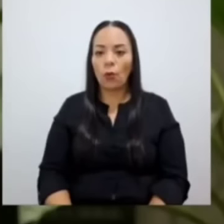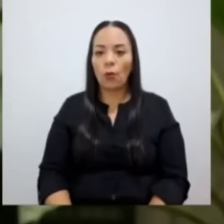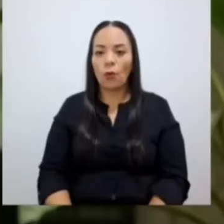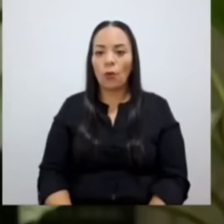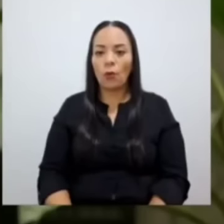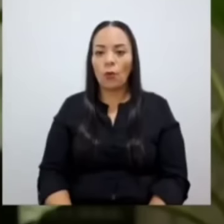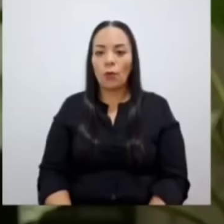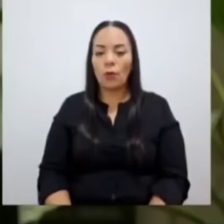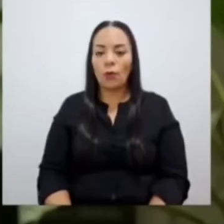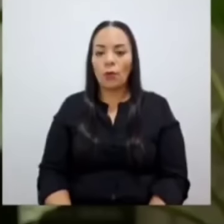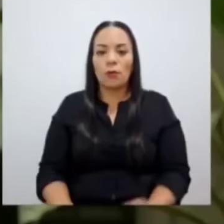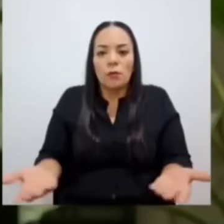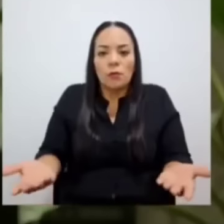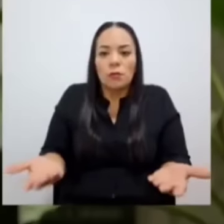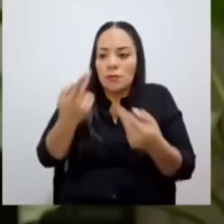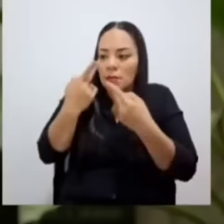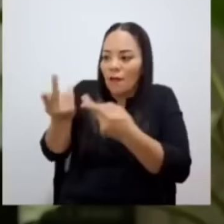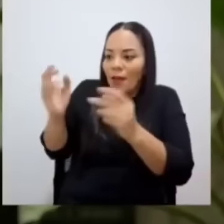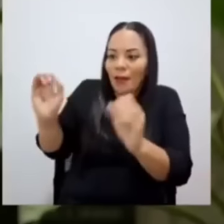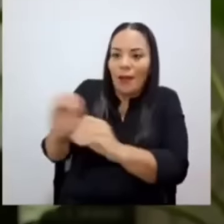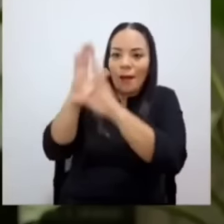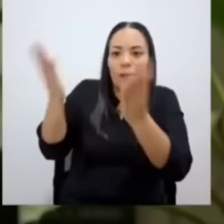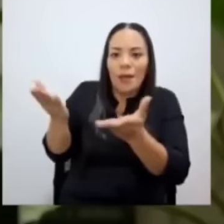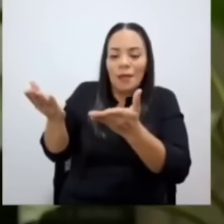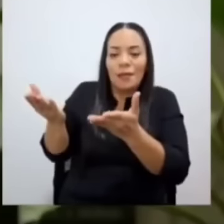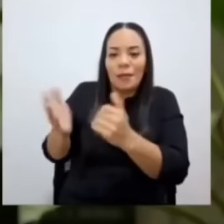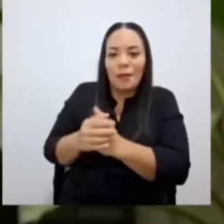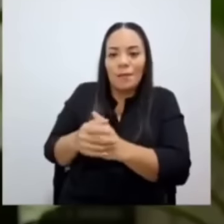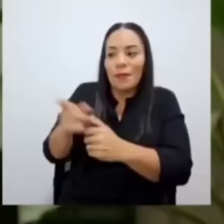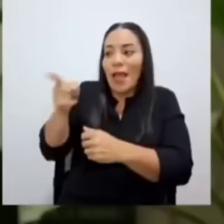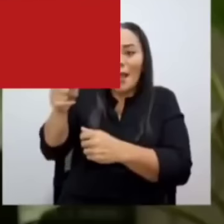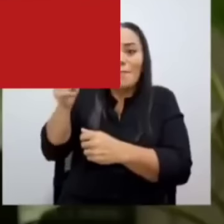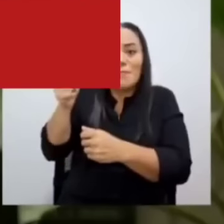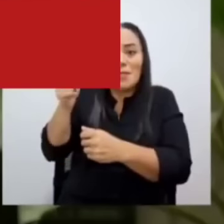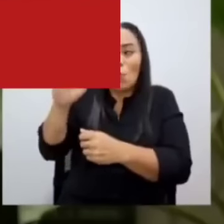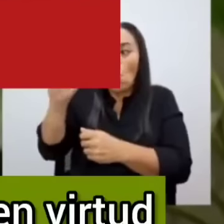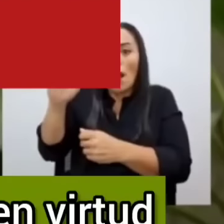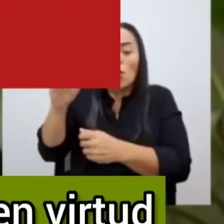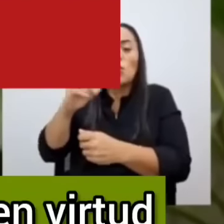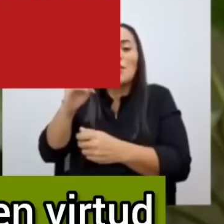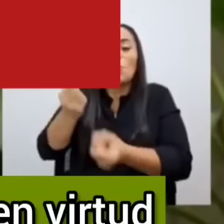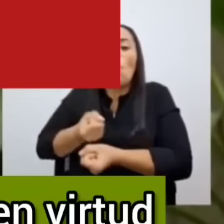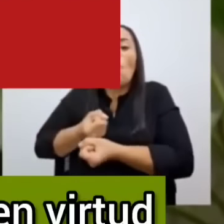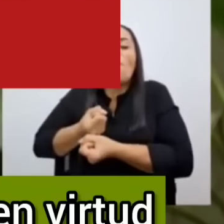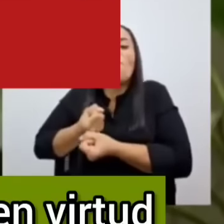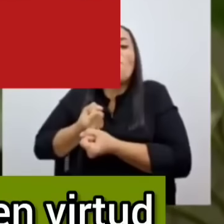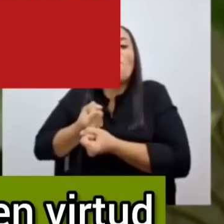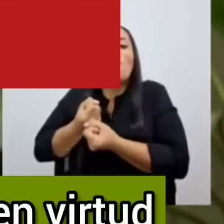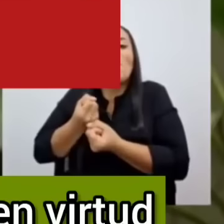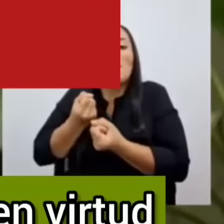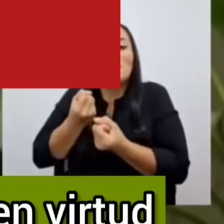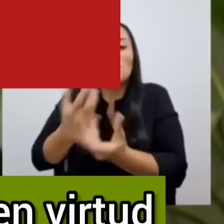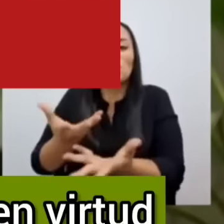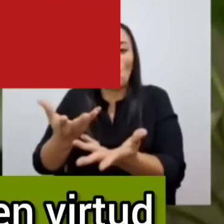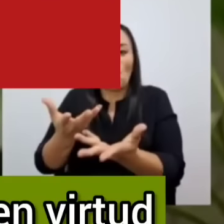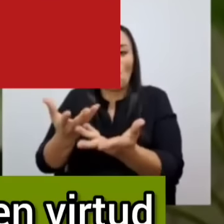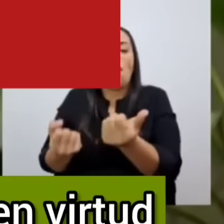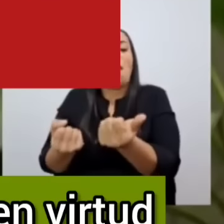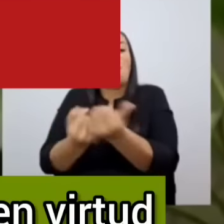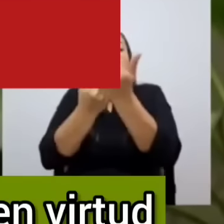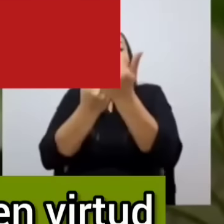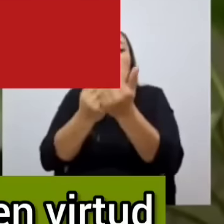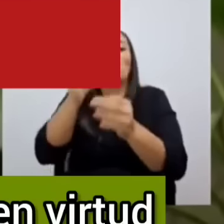Ante el favorecimiento confeso y extendido de una funcionaria